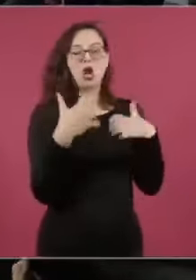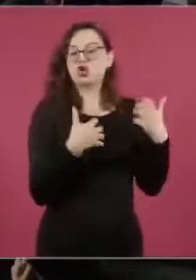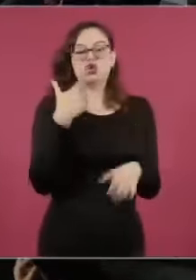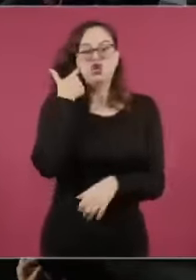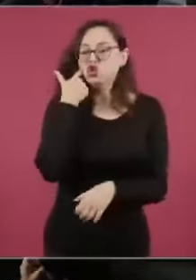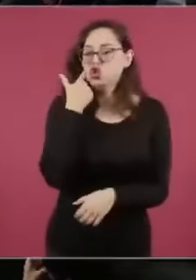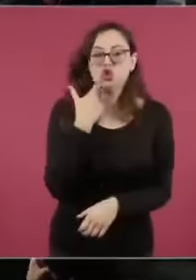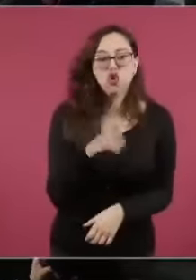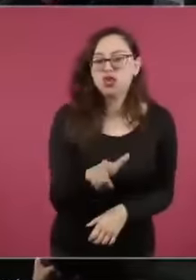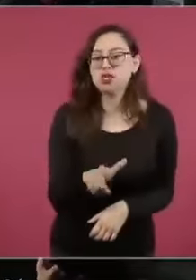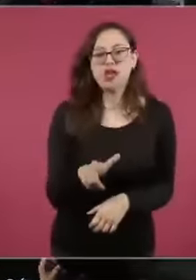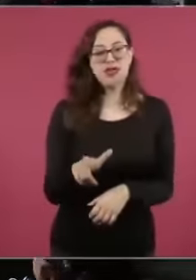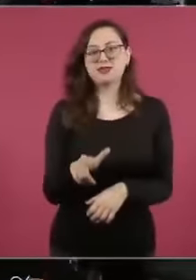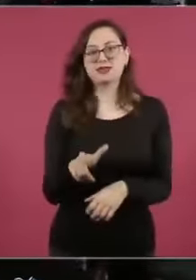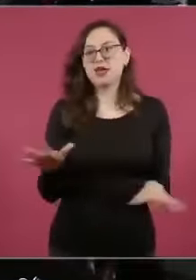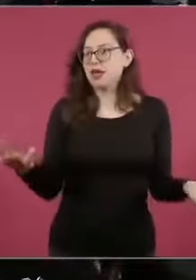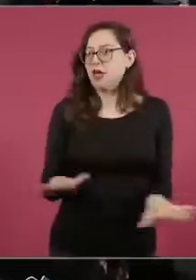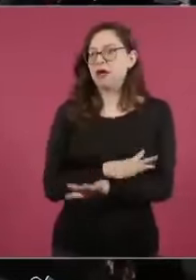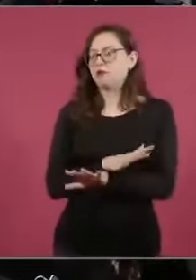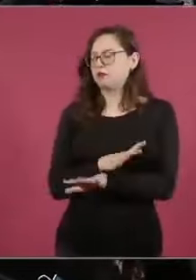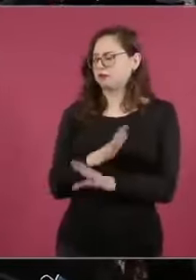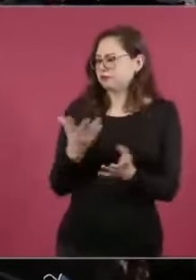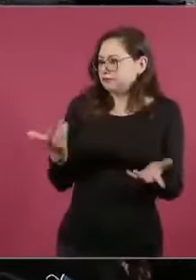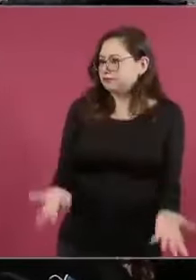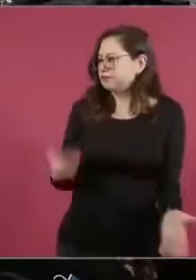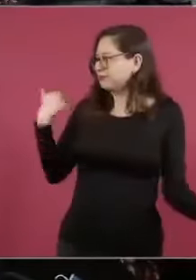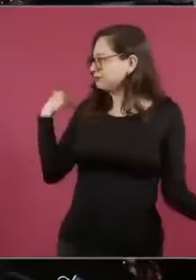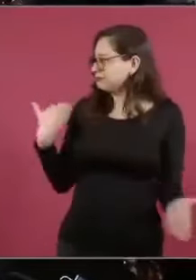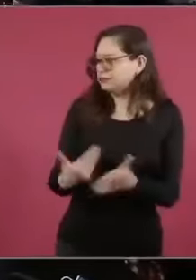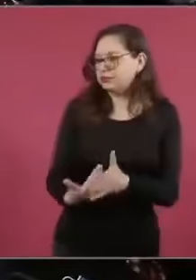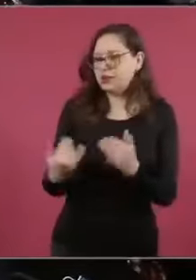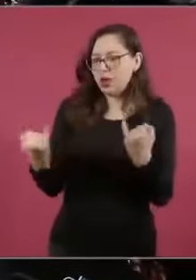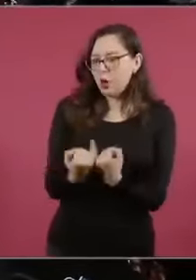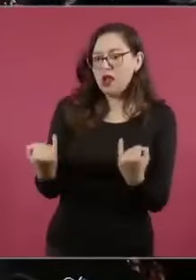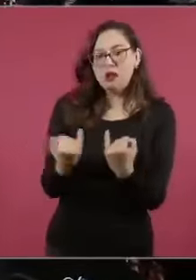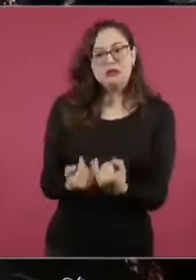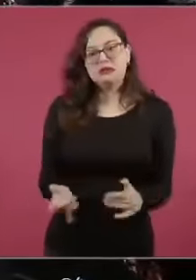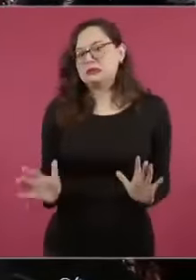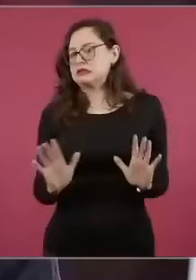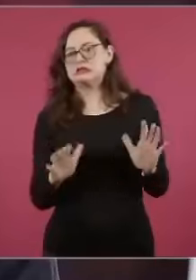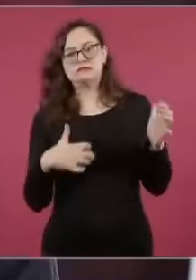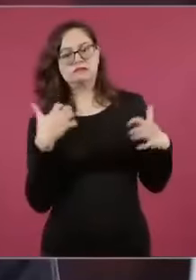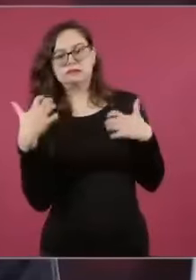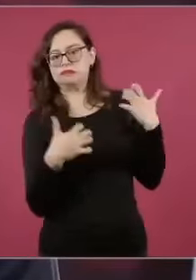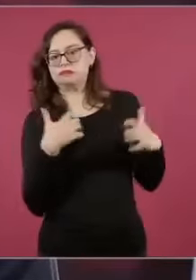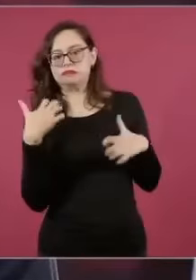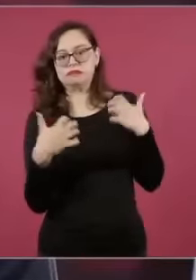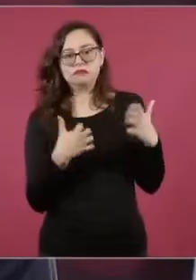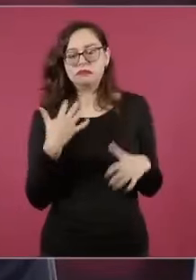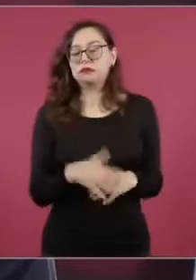para explicarlo a ver si de repente aparece este pliego